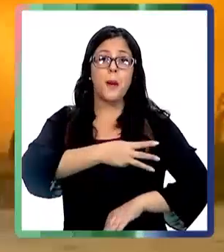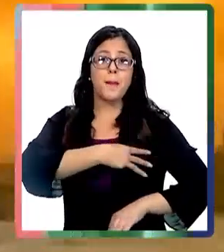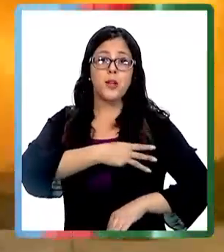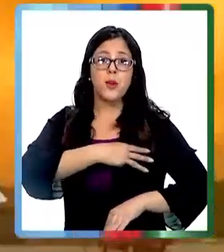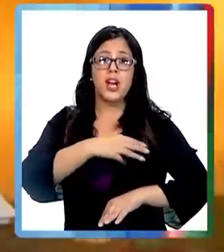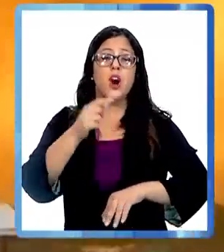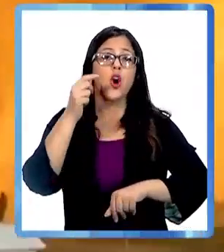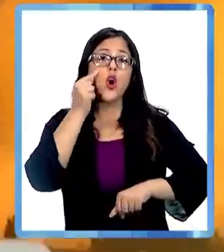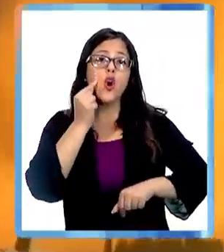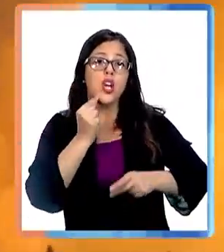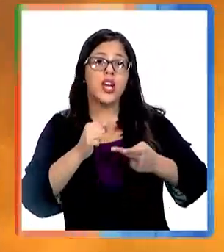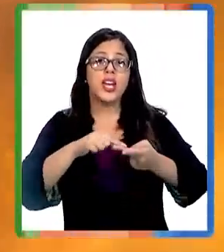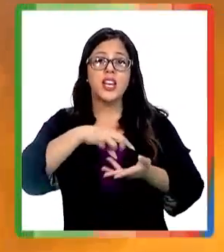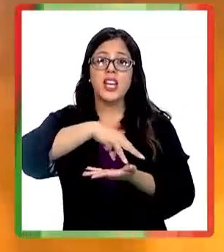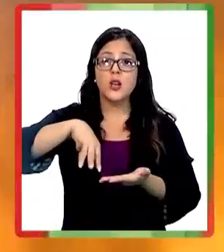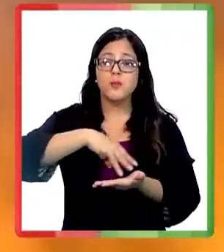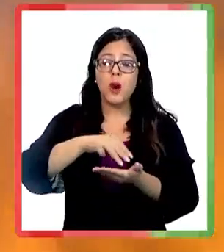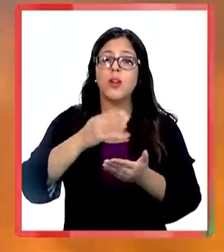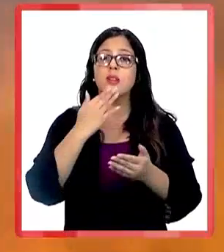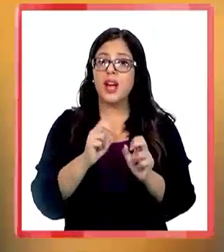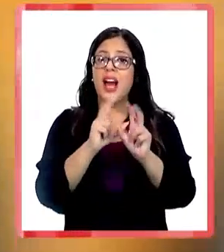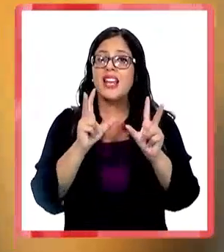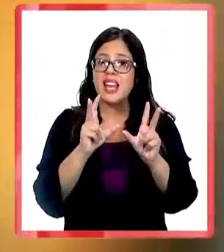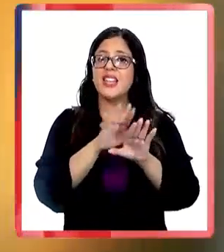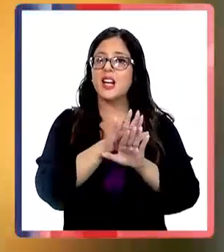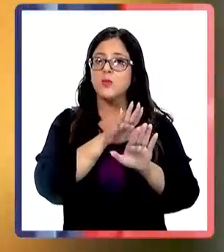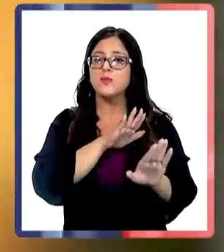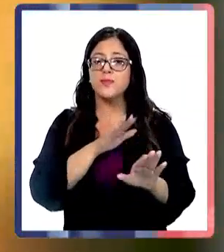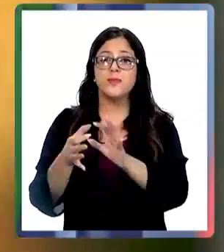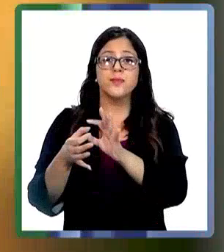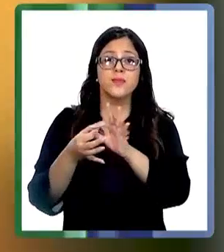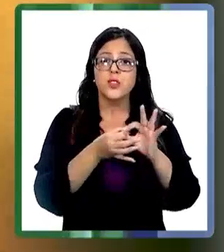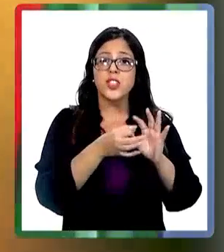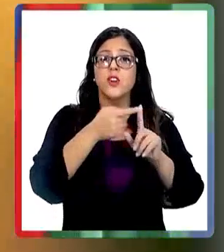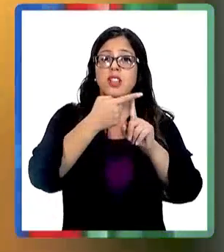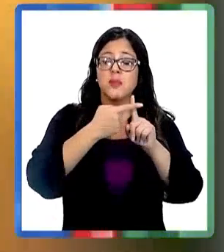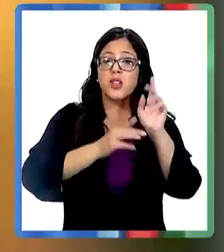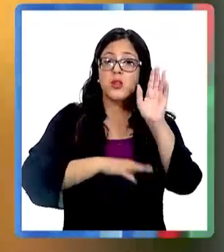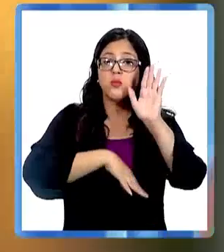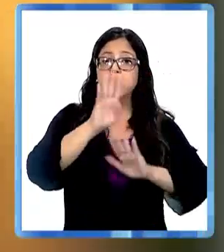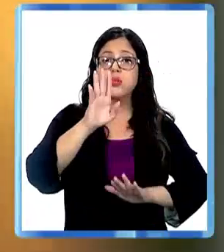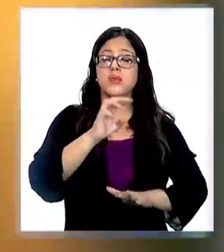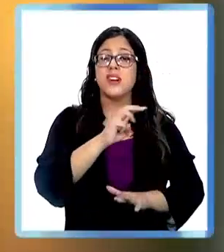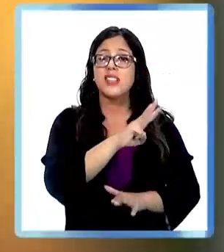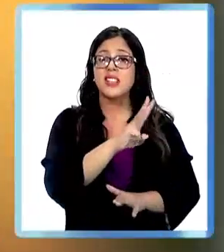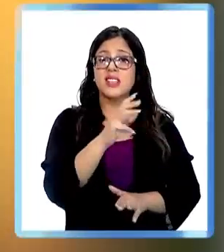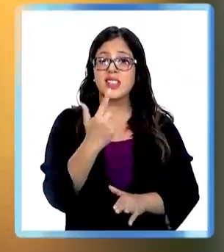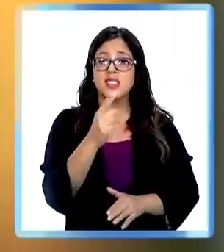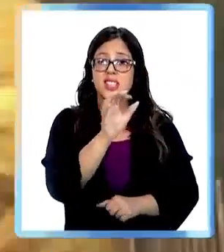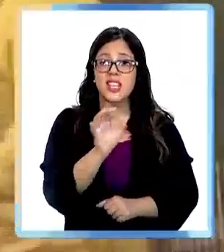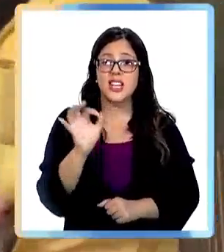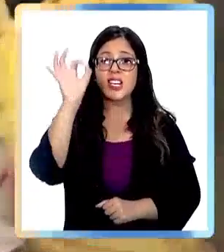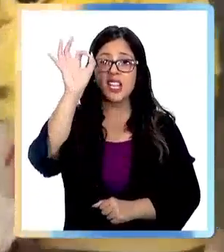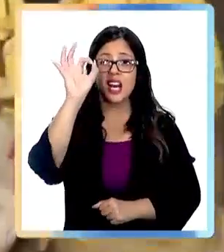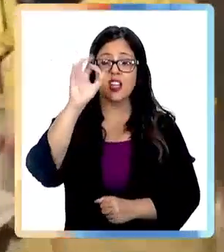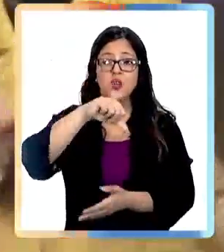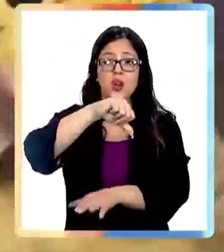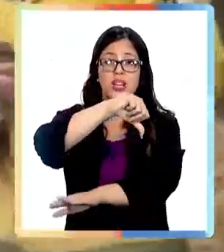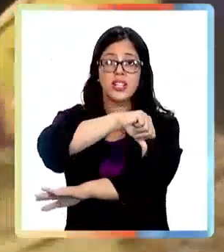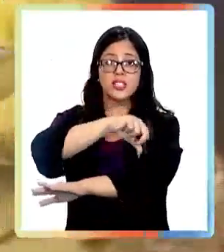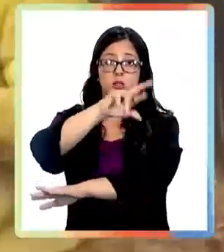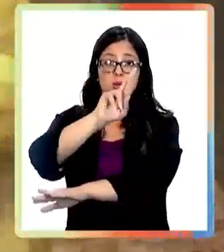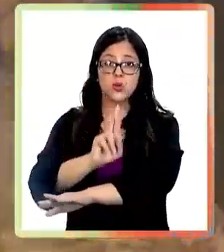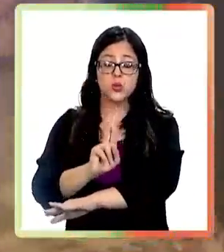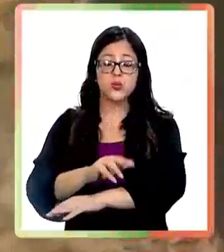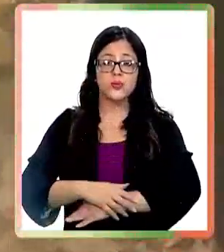días tienen a la región metropolitana, O'Higgins y Maule bajo alerta preventiva porque los termómetros van a llegar hasta 37